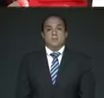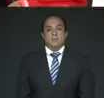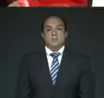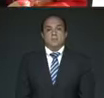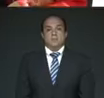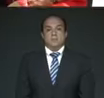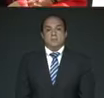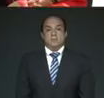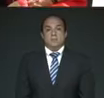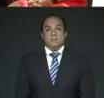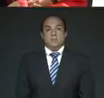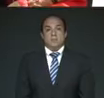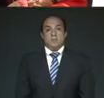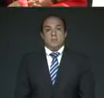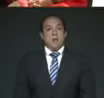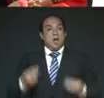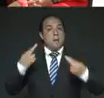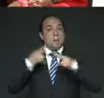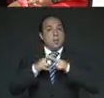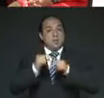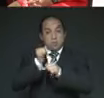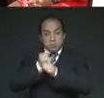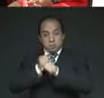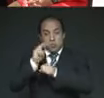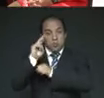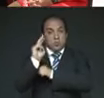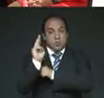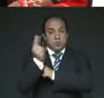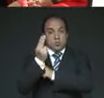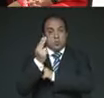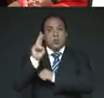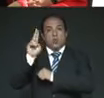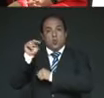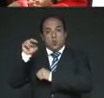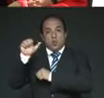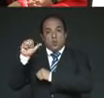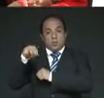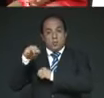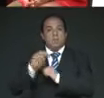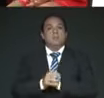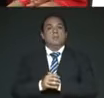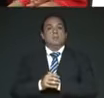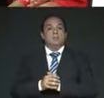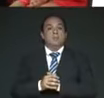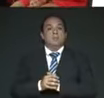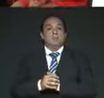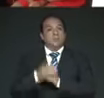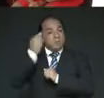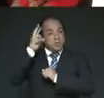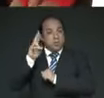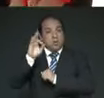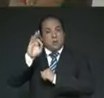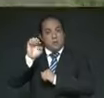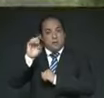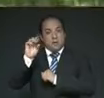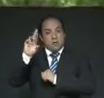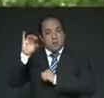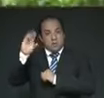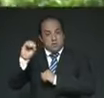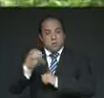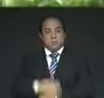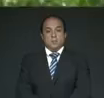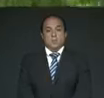El profesor e investigador de la Universidad Nacional Autónoma de México, doctor Federico Navarrete